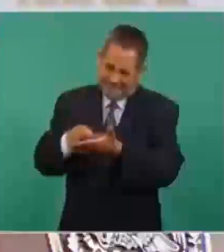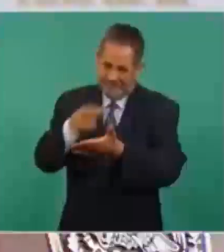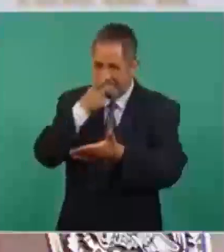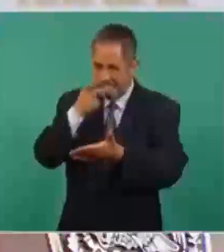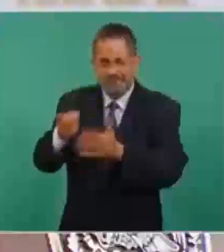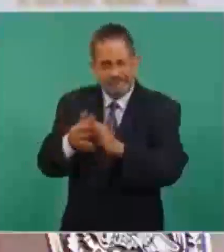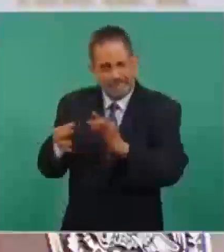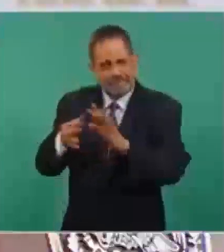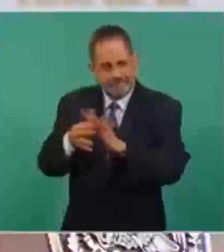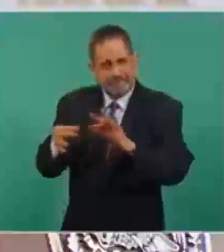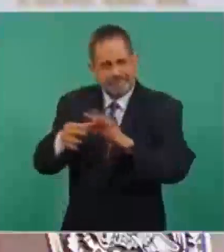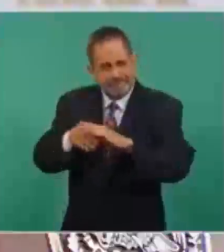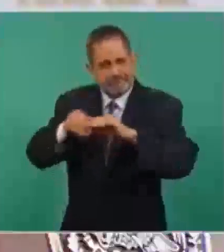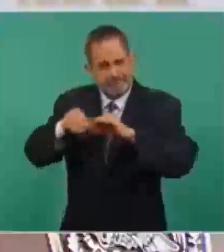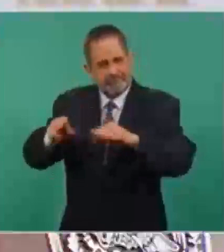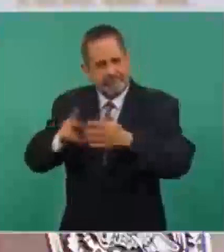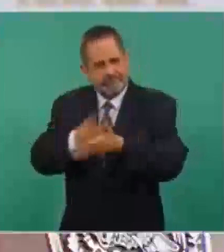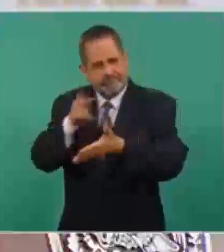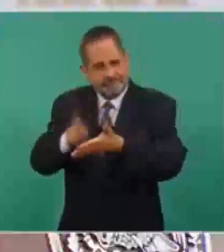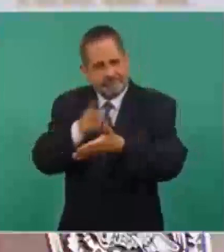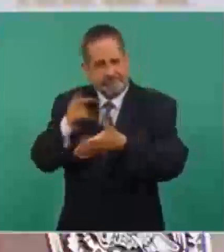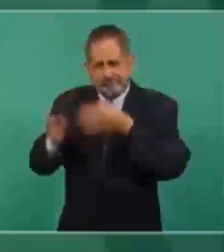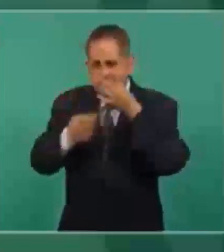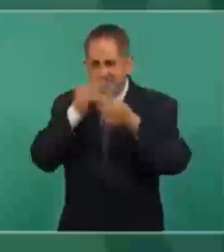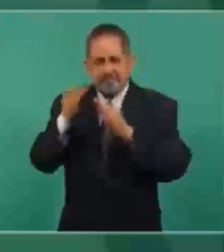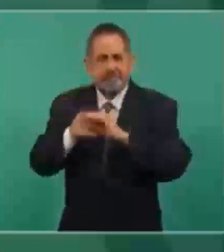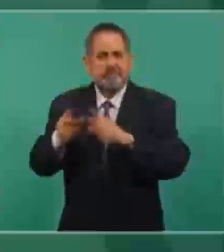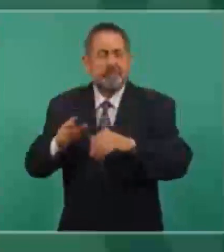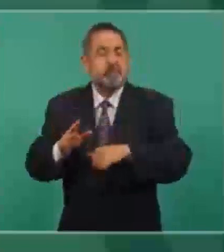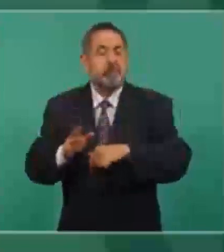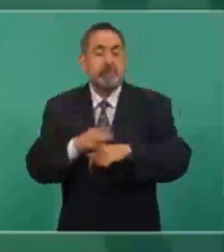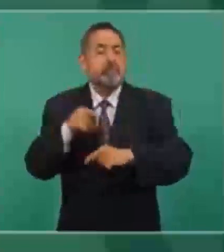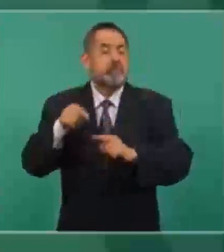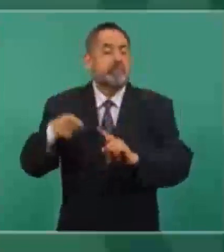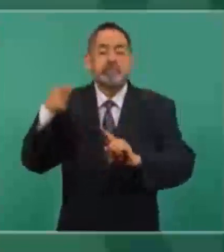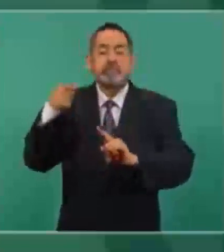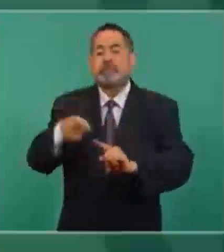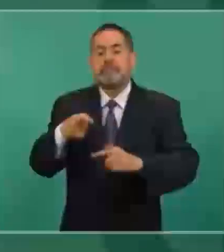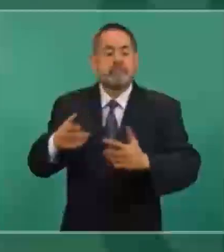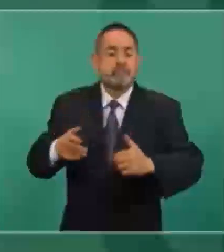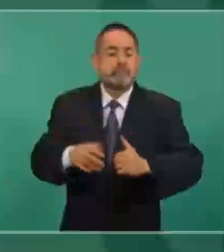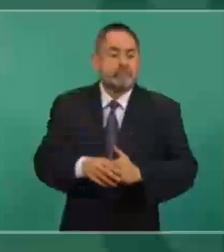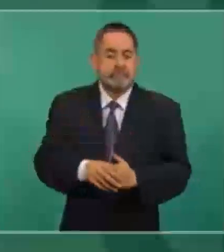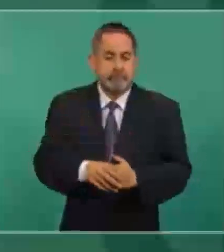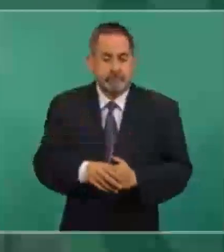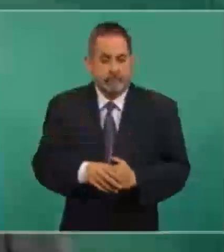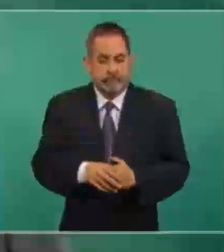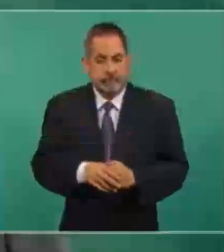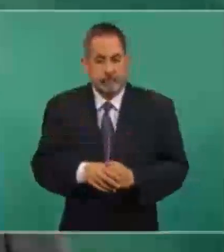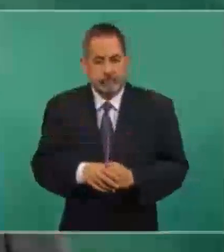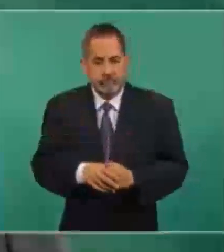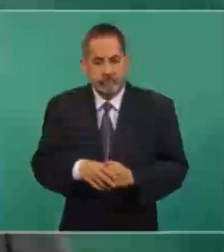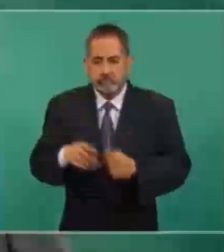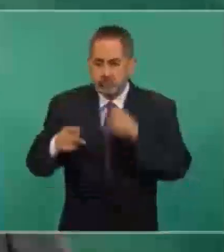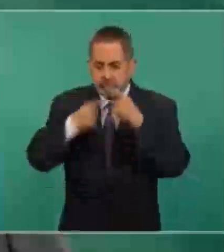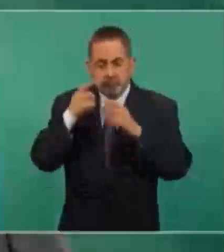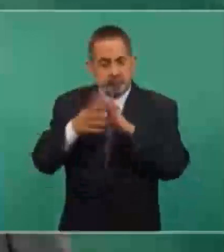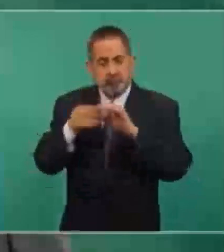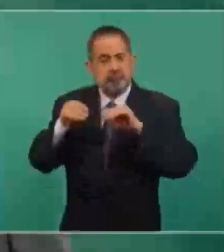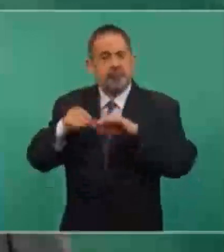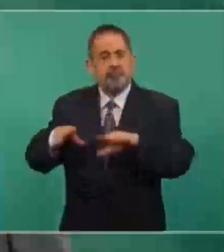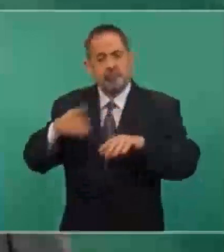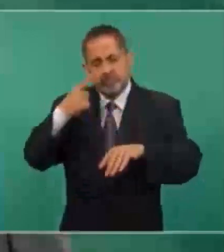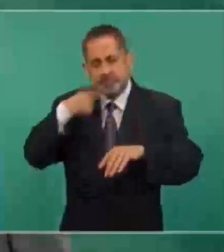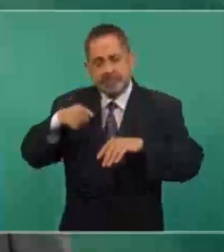estar repitiendo, porque su tarea es hacer conciencia.